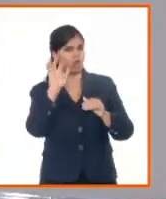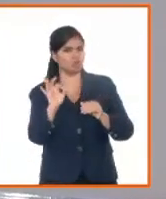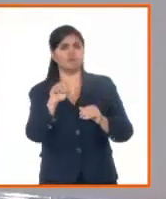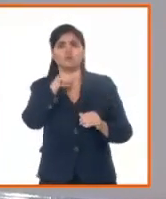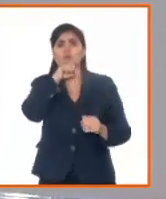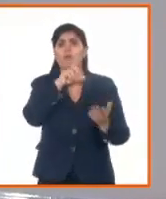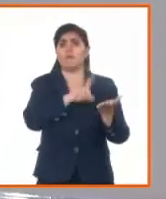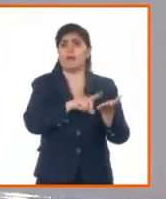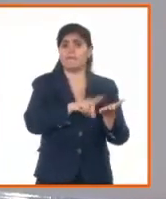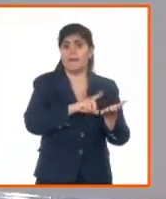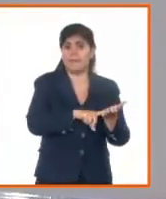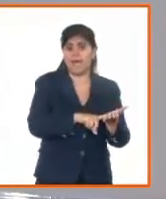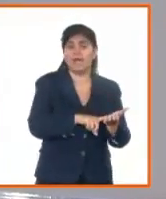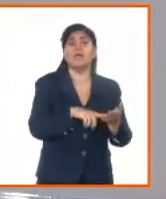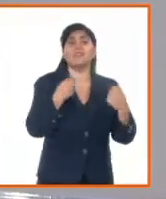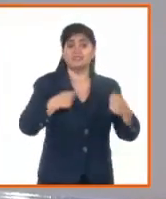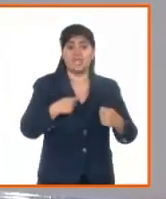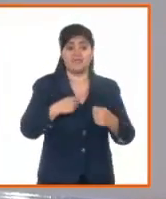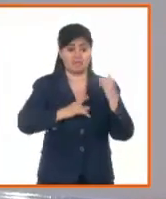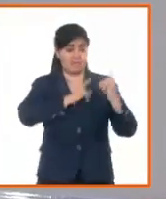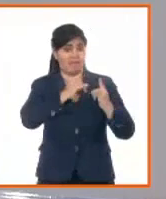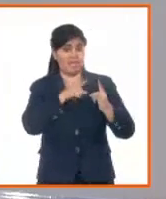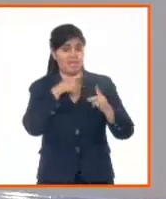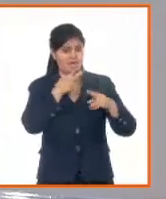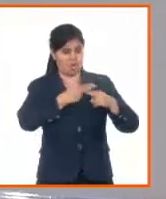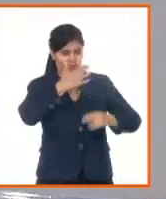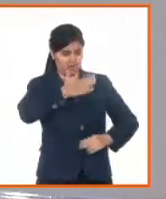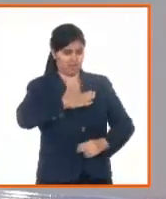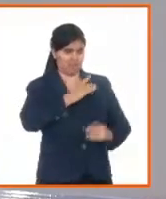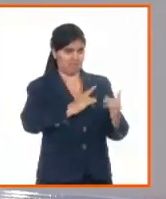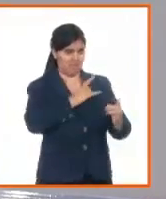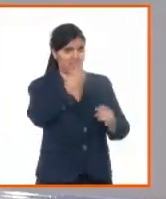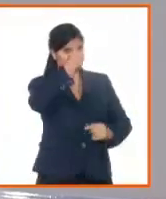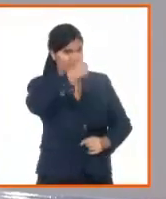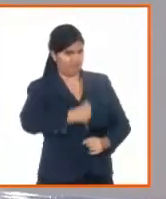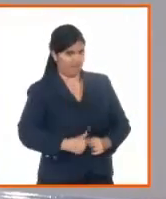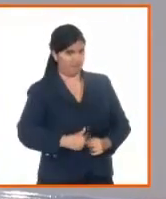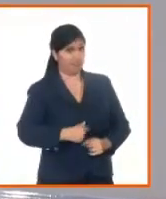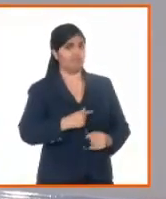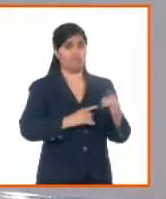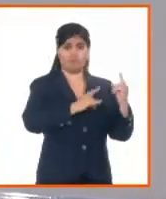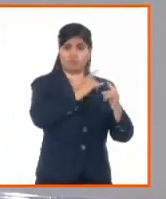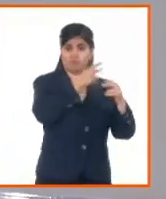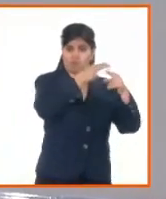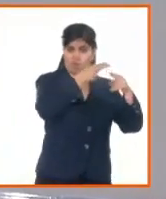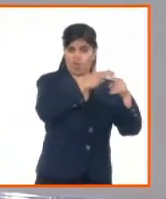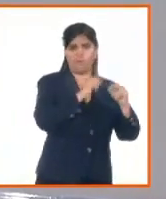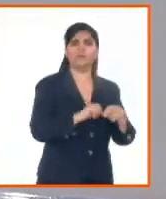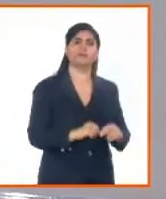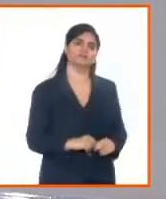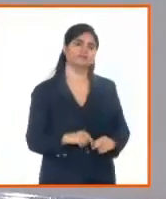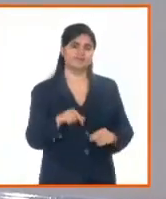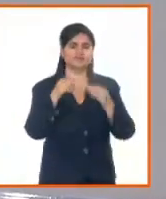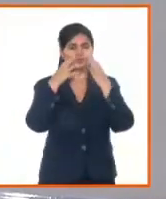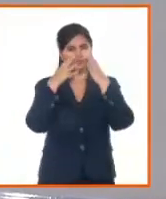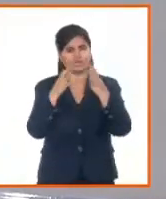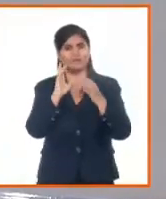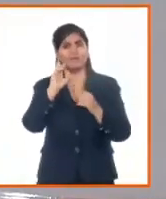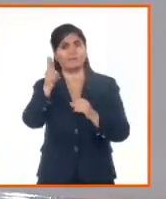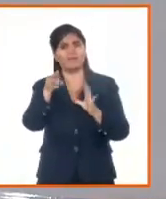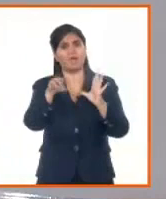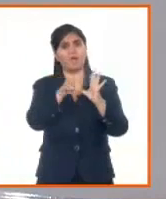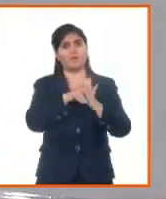nacionalidad, a tener un nombre propio. Es decir, que hemos logrado, fíjate cuántas salidas hemos logrado ahí. Y además, desde que tenemos estas